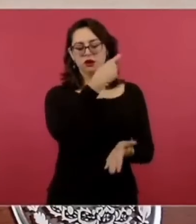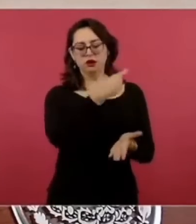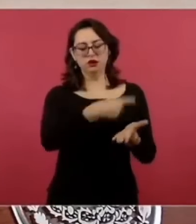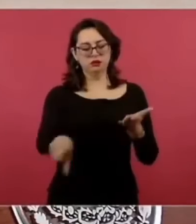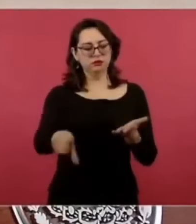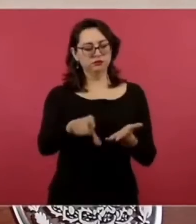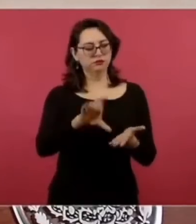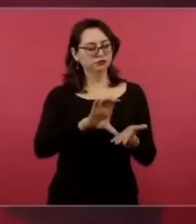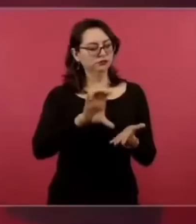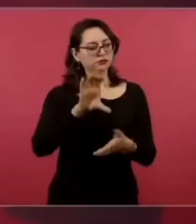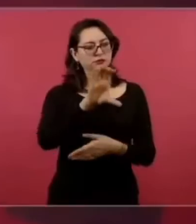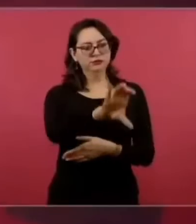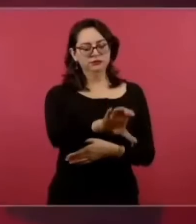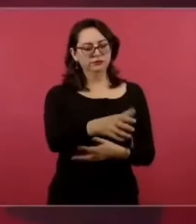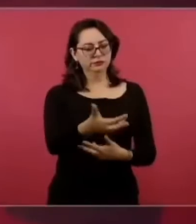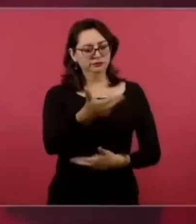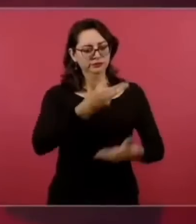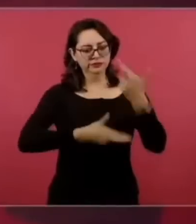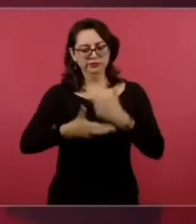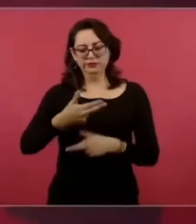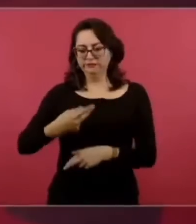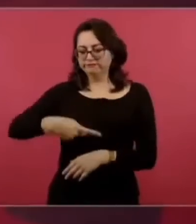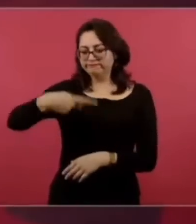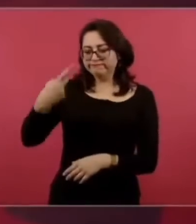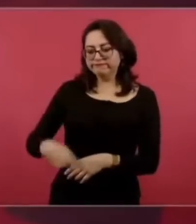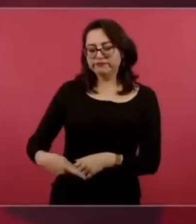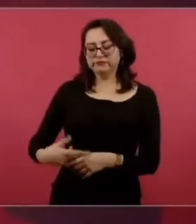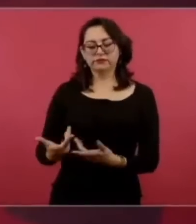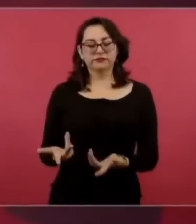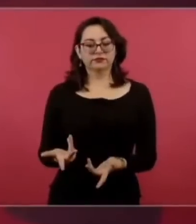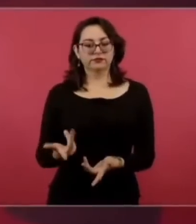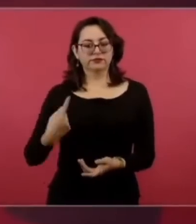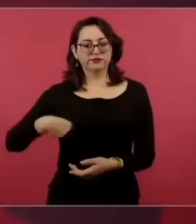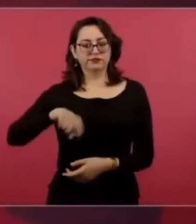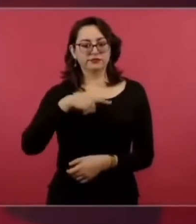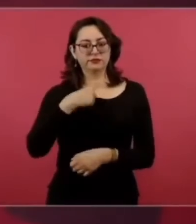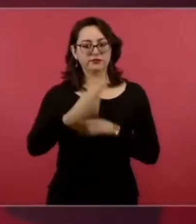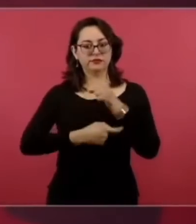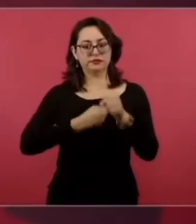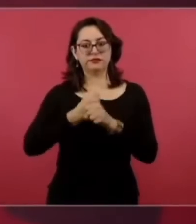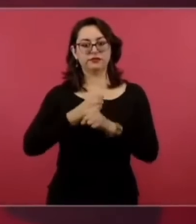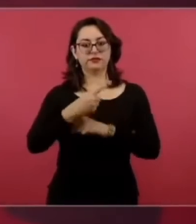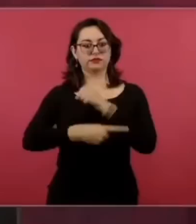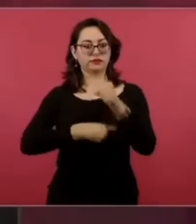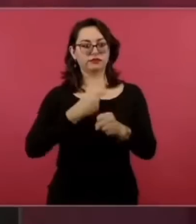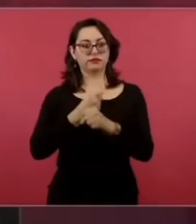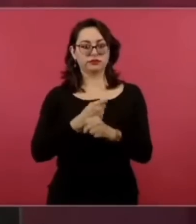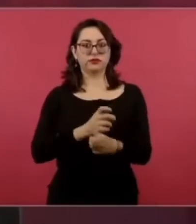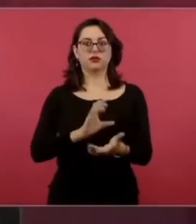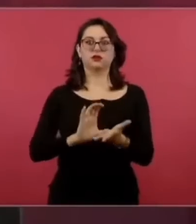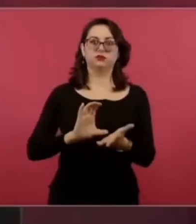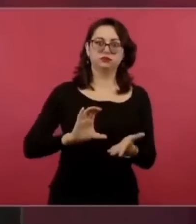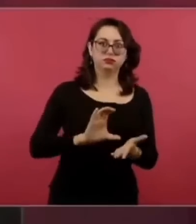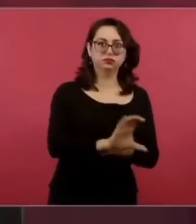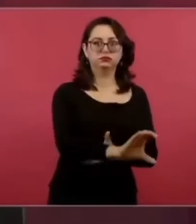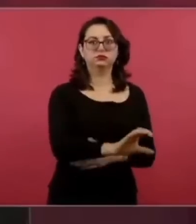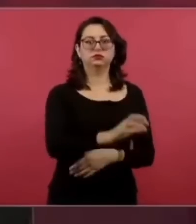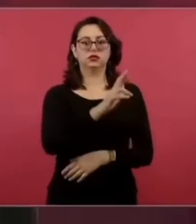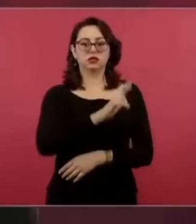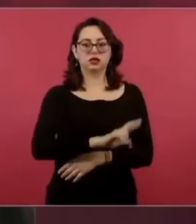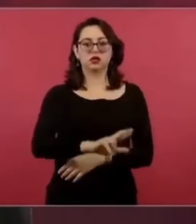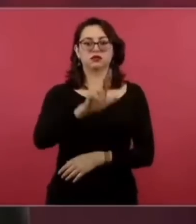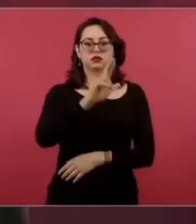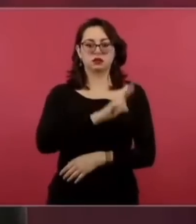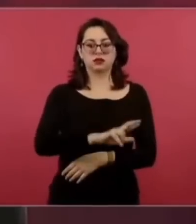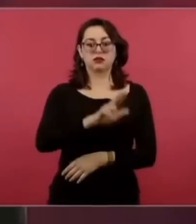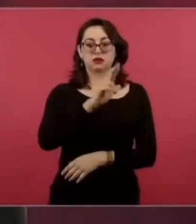y se les paga anualmente por el servicio y consideramos que